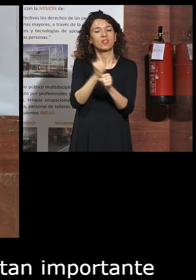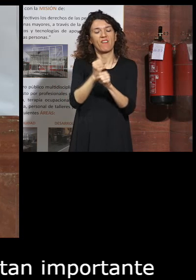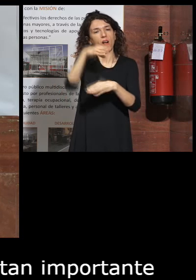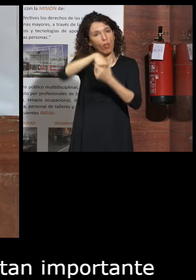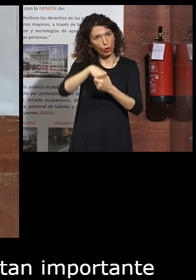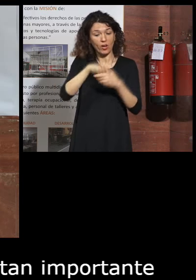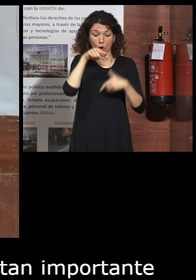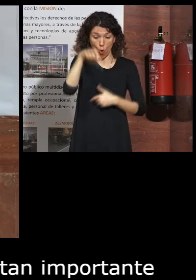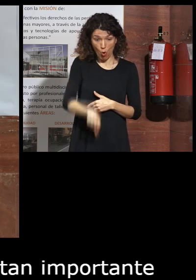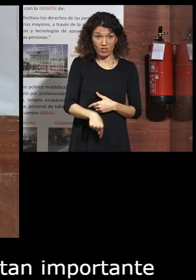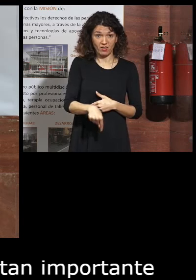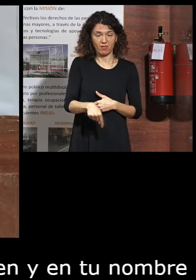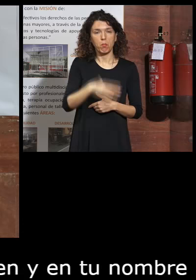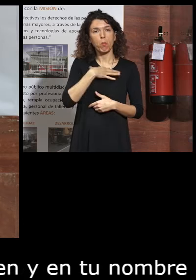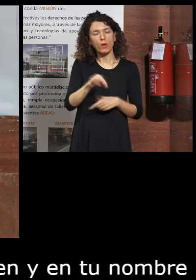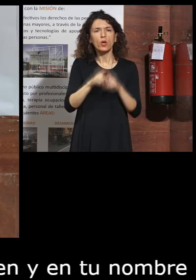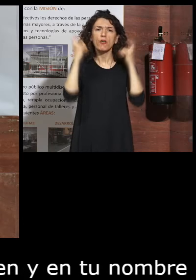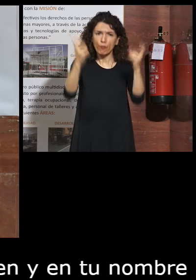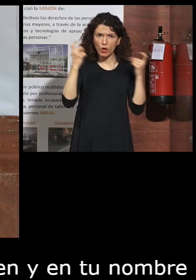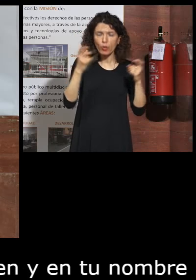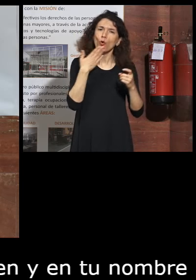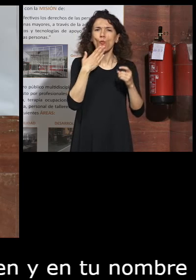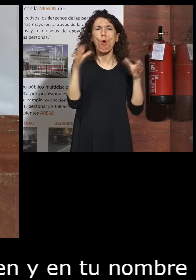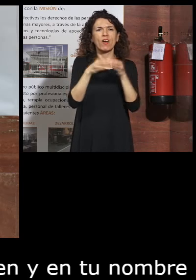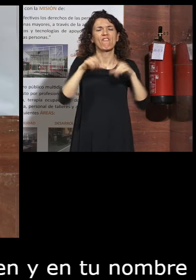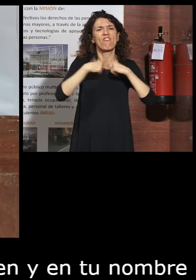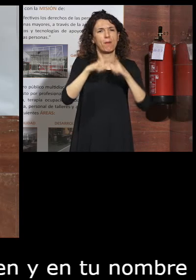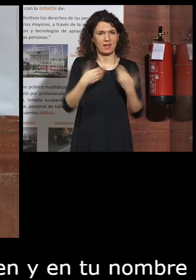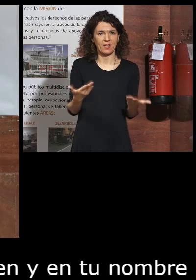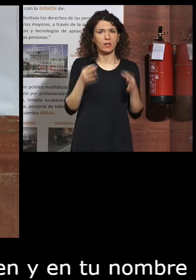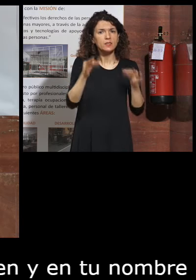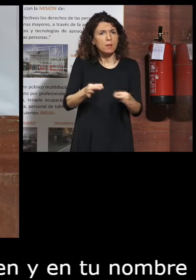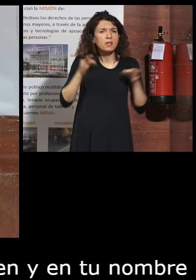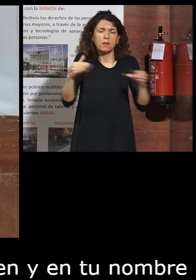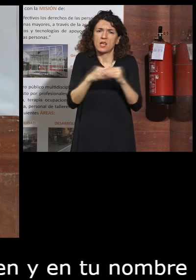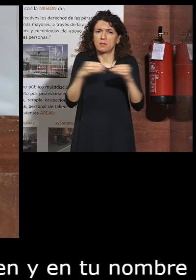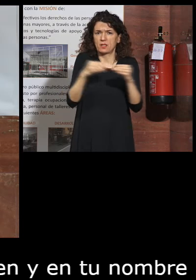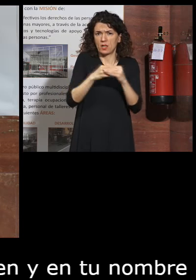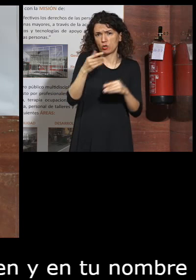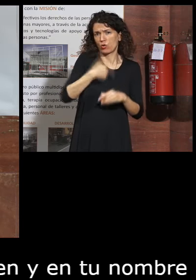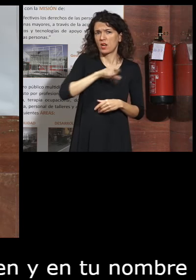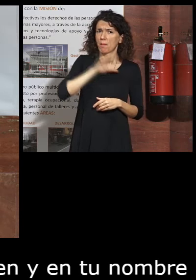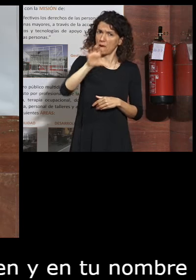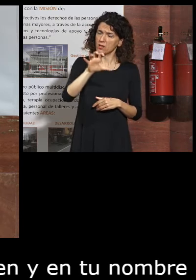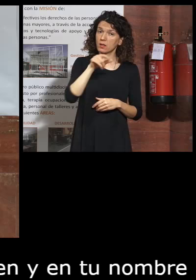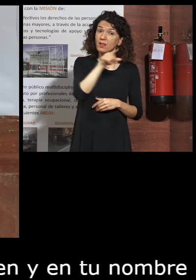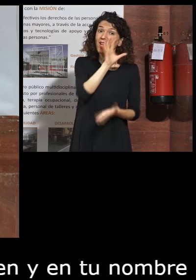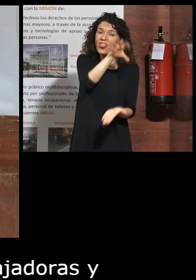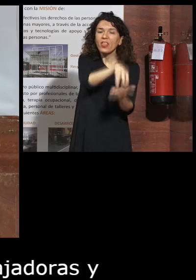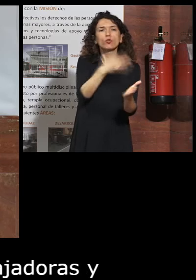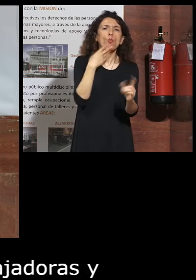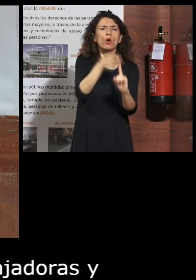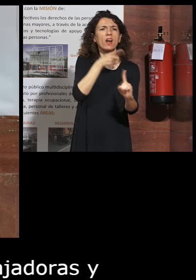hacen posible desde luego el esfuerzo de esa gran familia que es, ha sido y será el INSERSO en este país. Un centro de